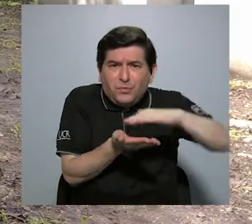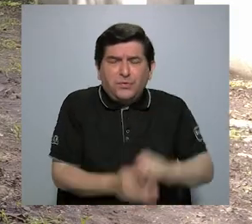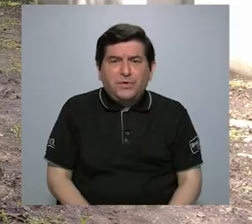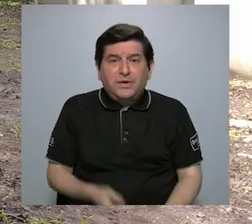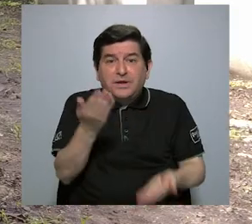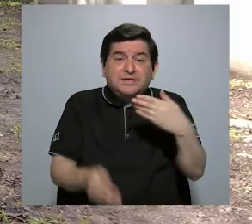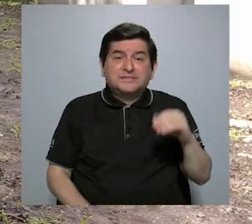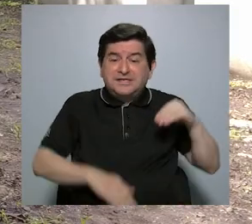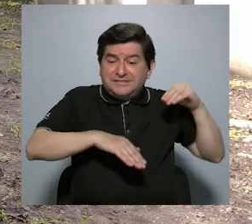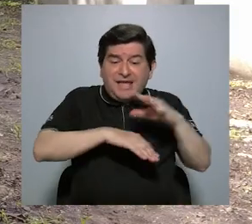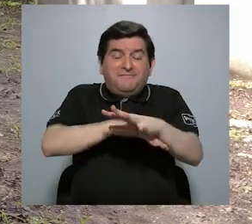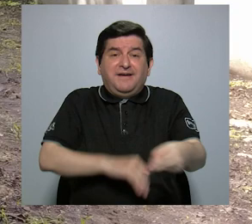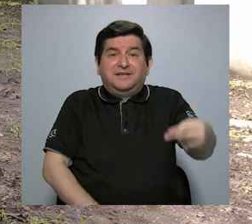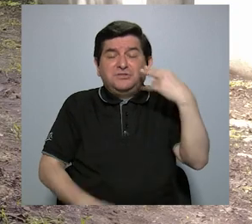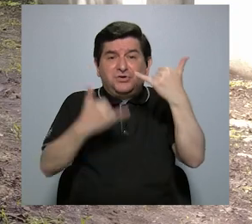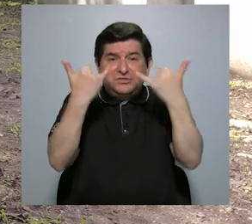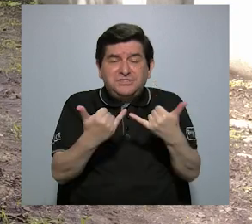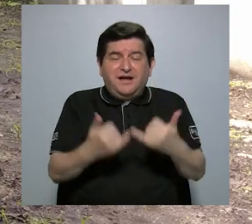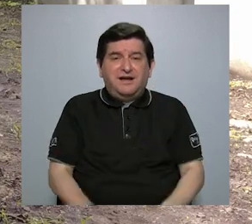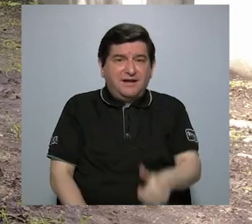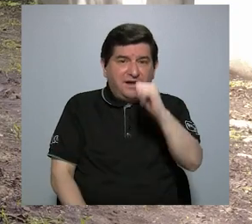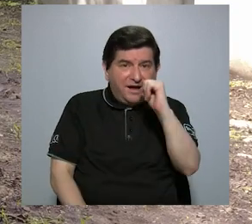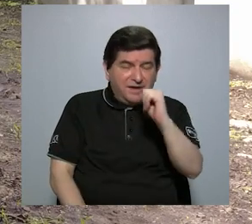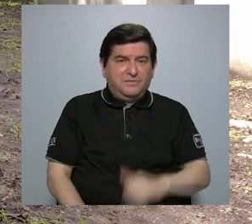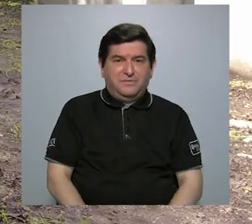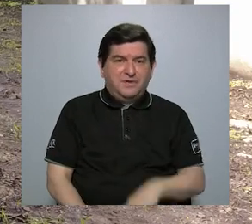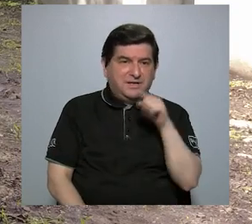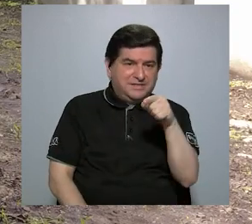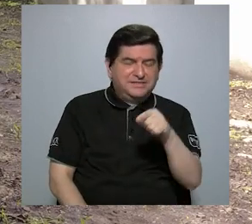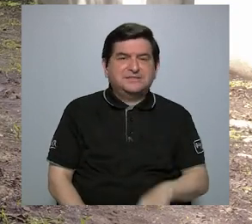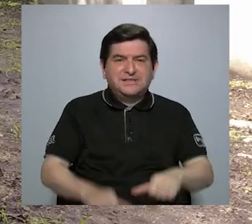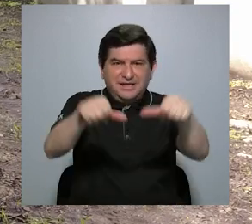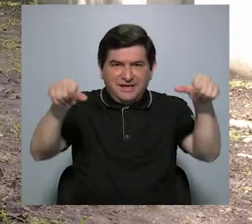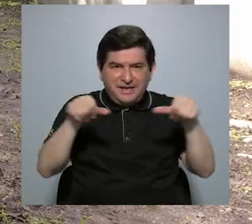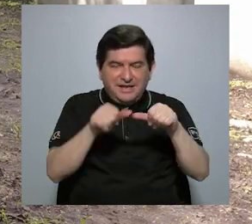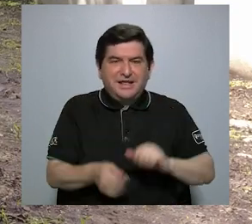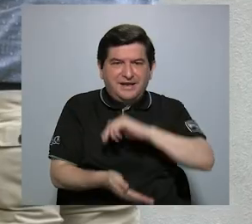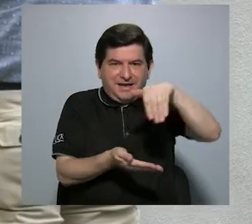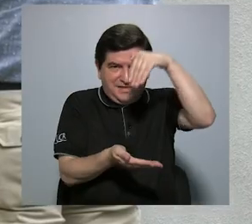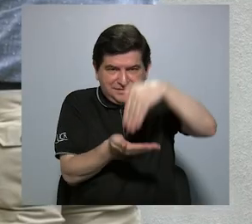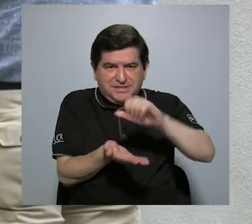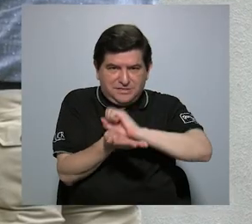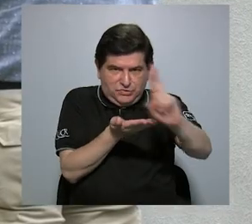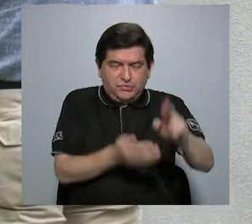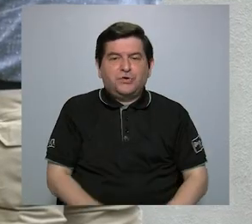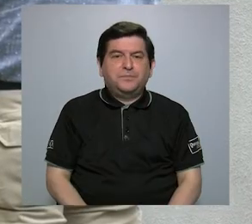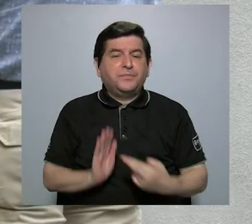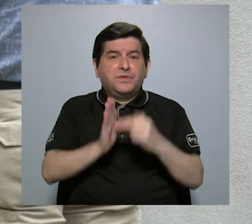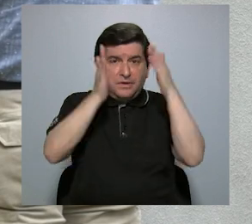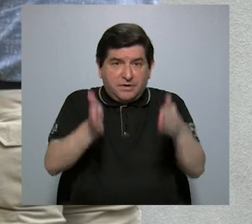eventuales efectos que históricamente han tenido las aguas en la cabecera del Cantón de San Ramón. Tanto los